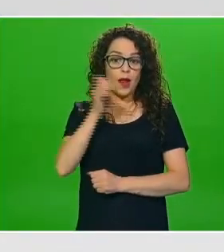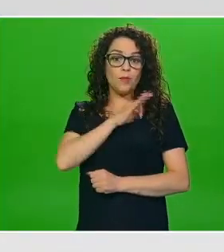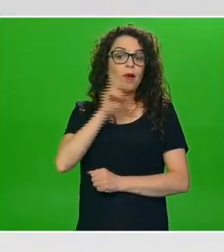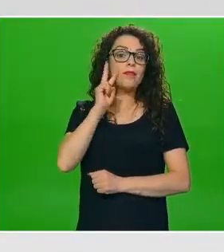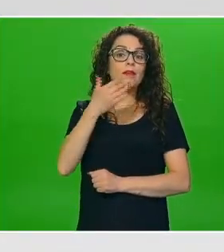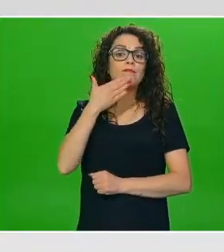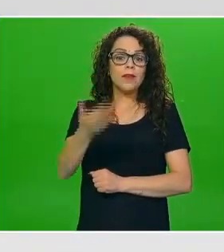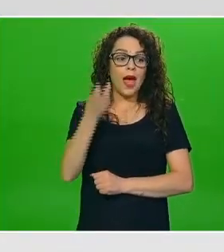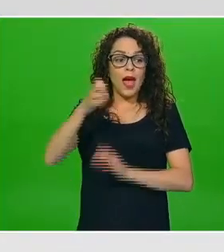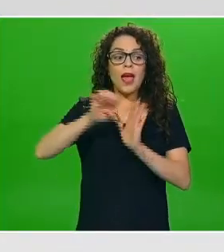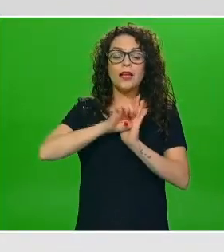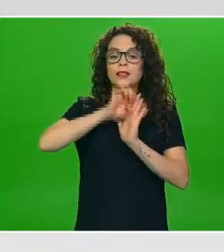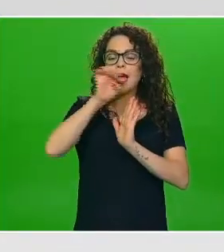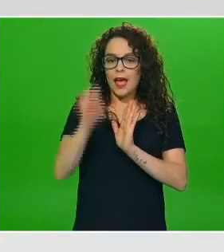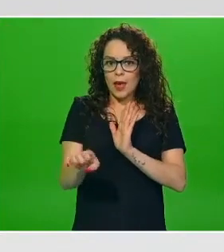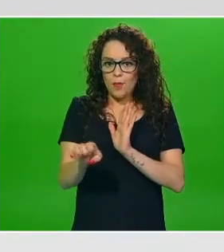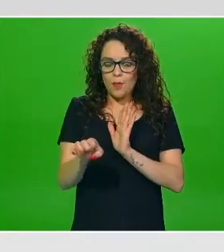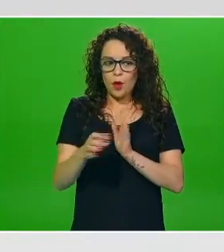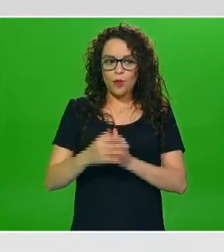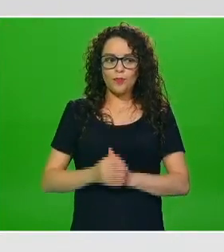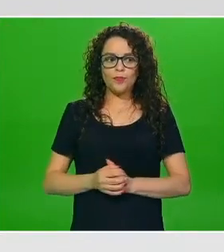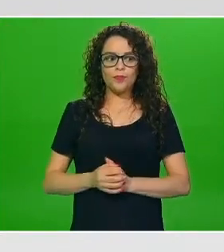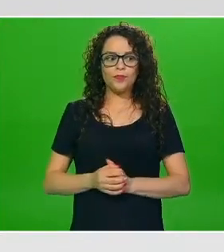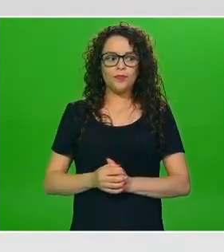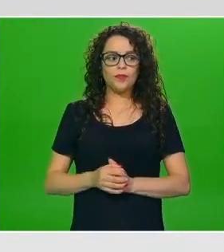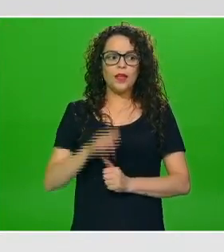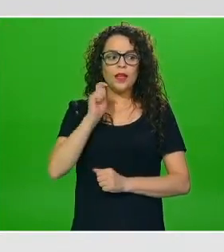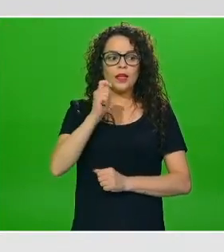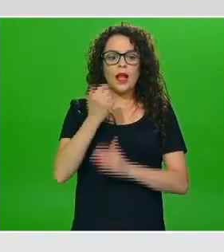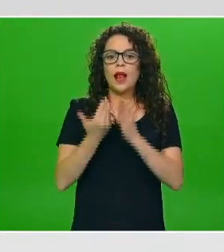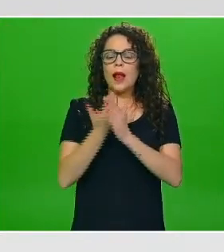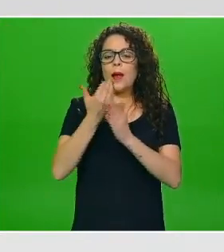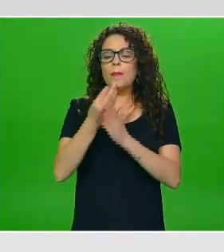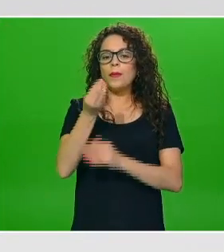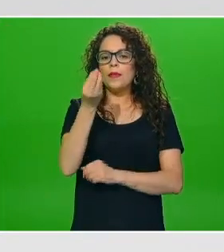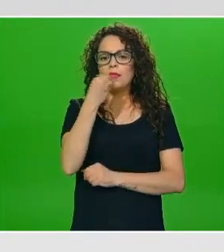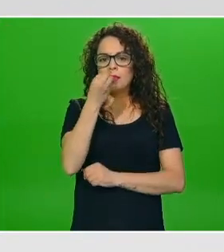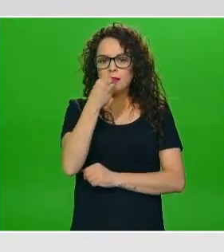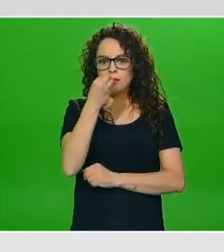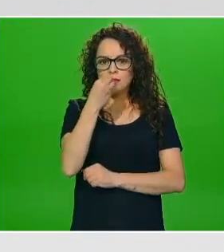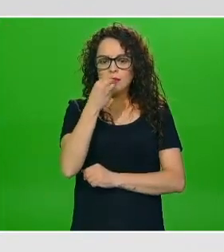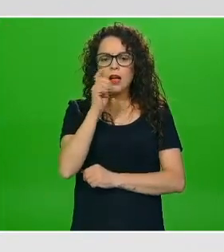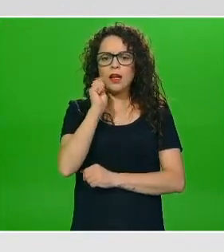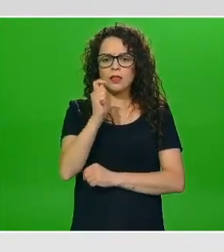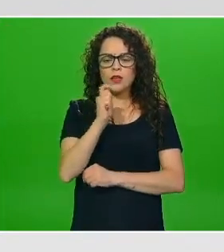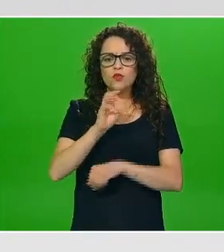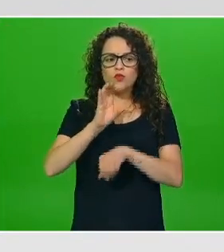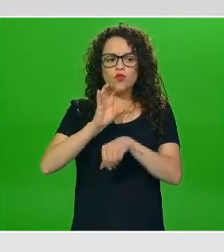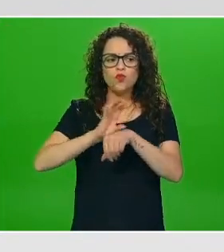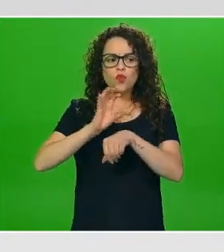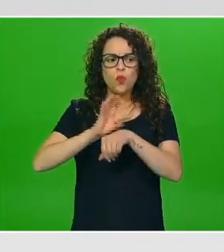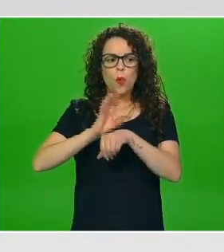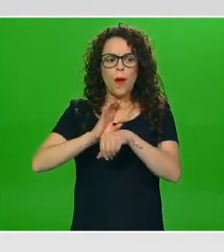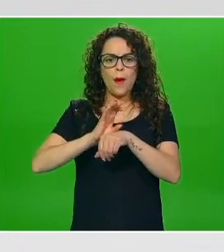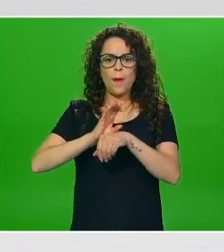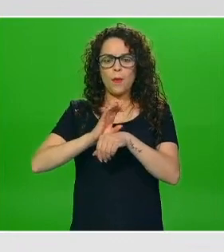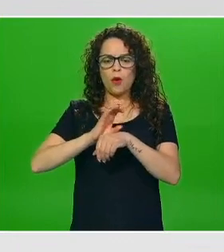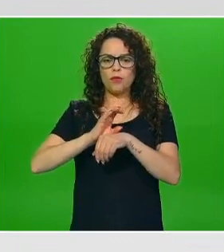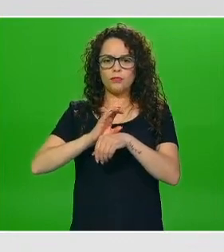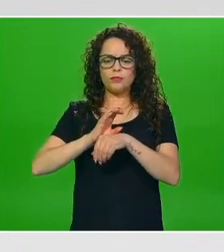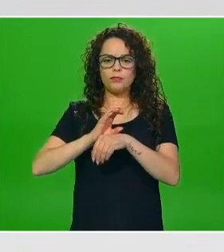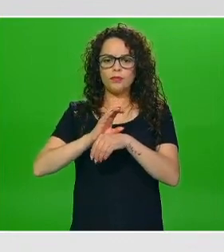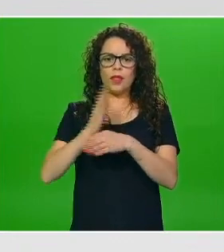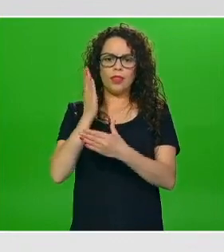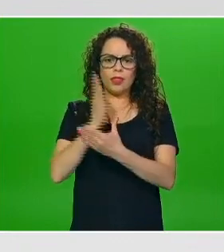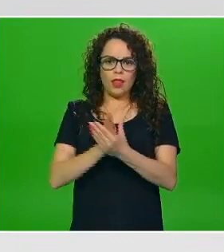este es un ejemplo de un desayuno que preparé es un taco de huevito con nopales